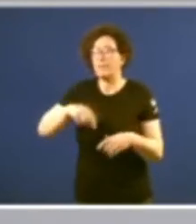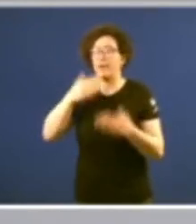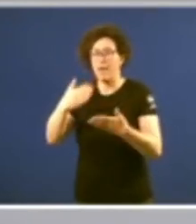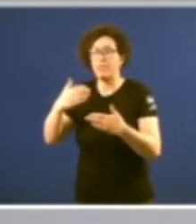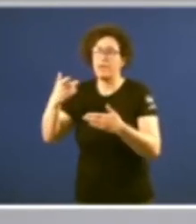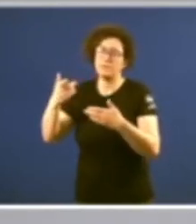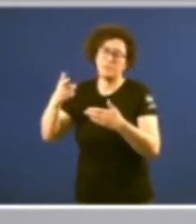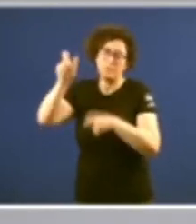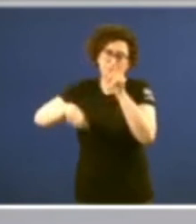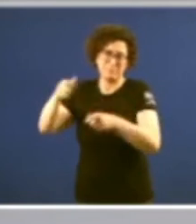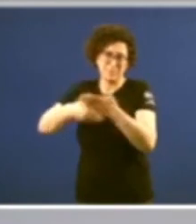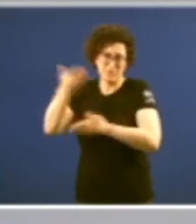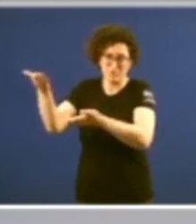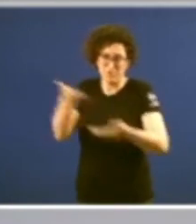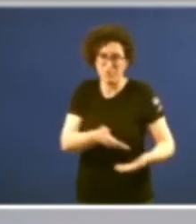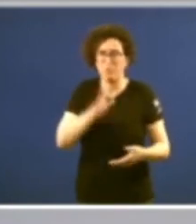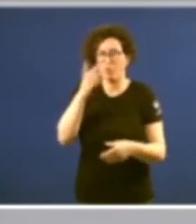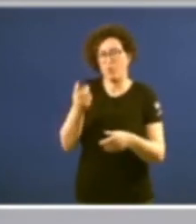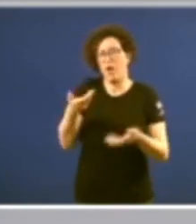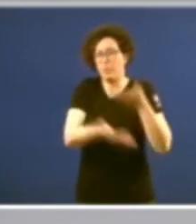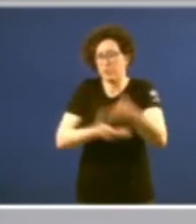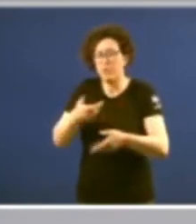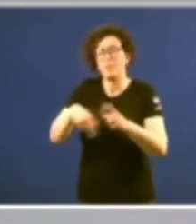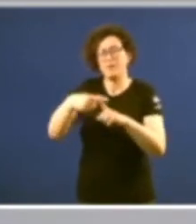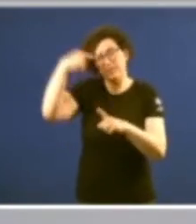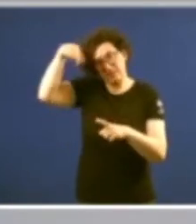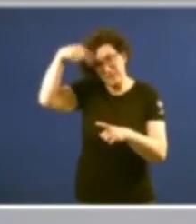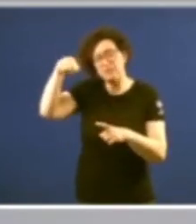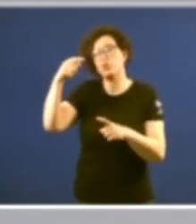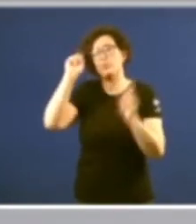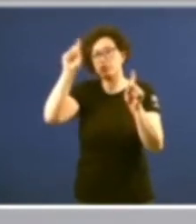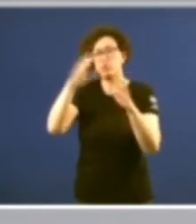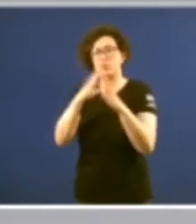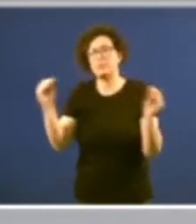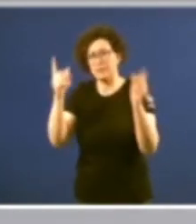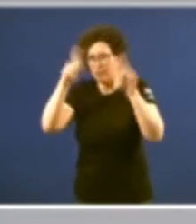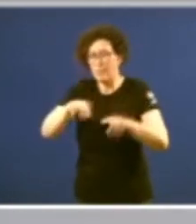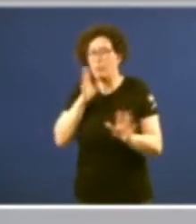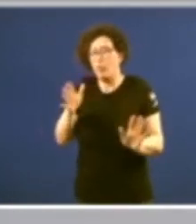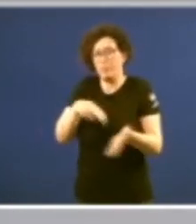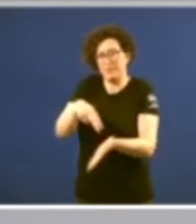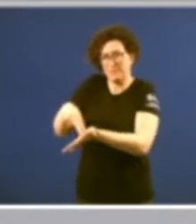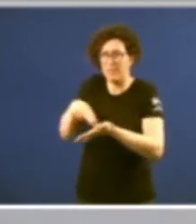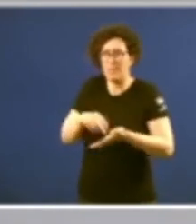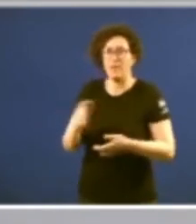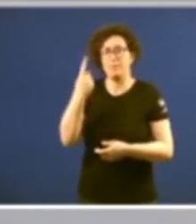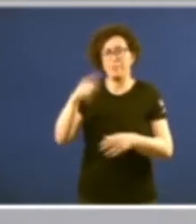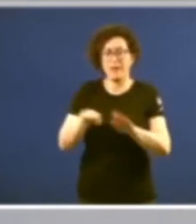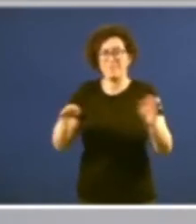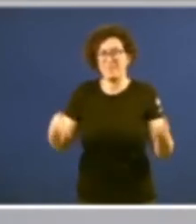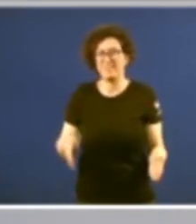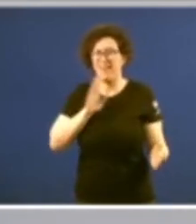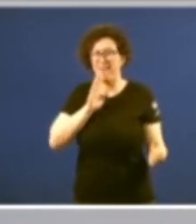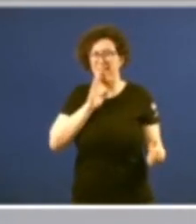disertacións e tamén aos catedráticos e profesores universitarios pola súa presenza na primeira mesa despois